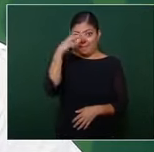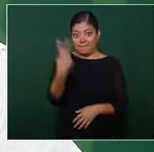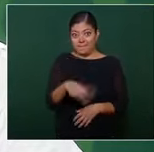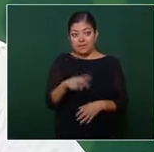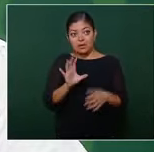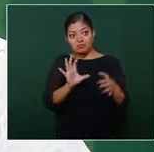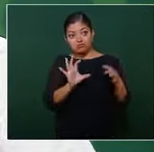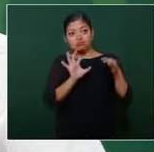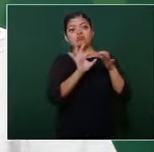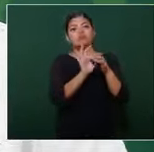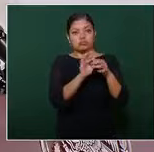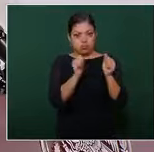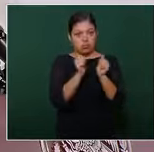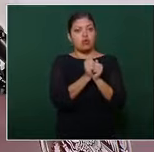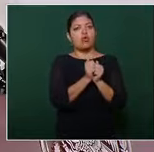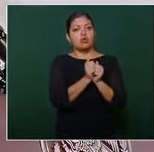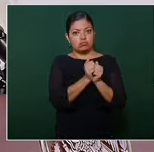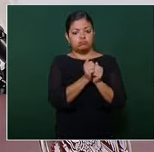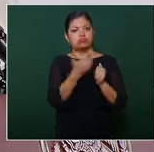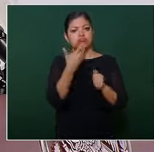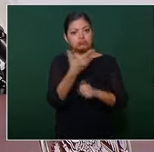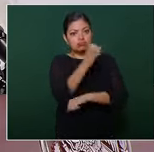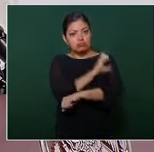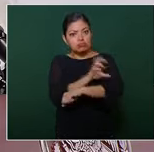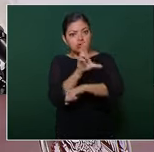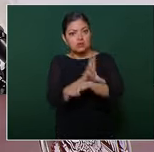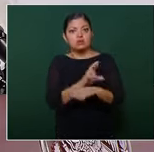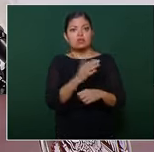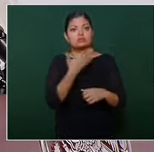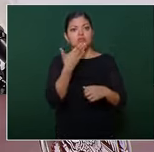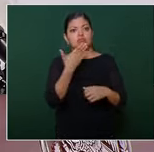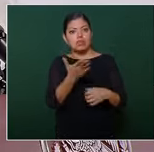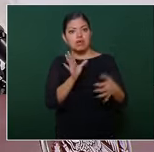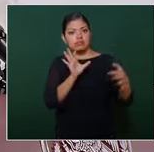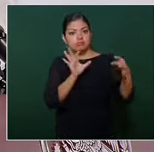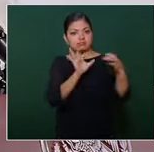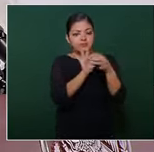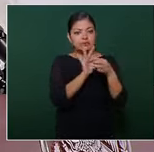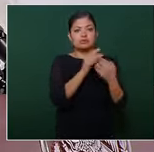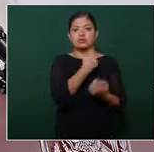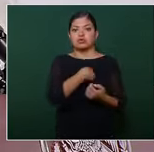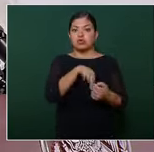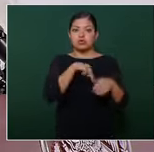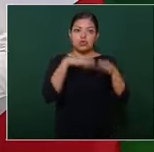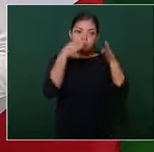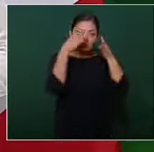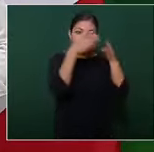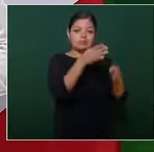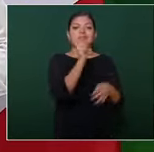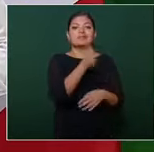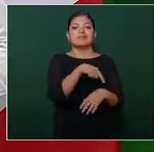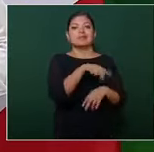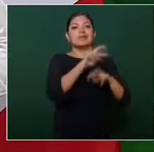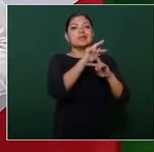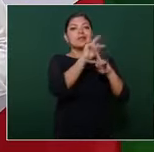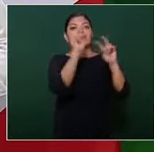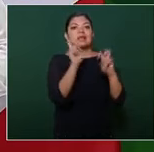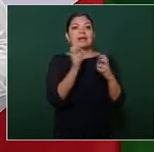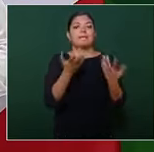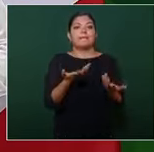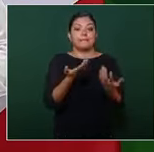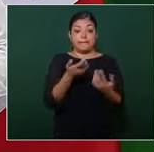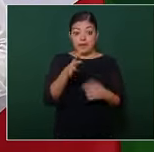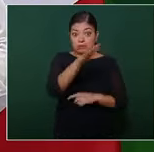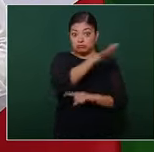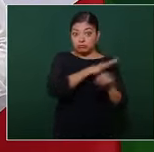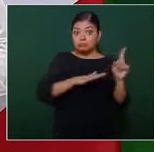de coordinación, de trabajo conjunto, que estamos concentrados en atender los temas que